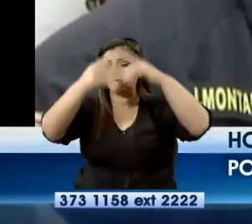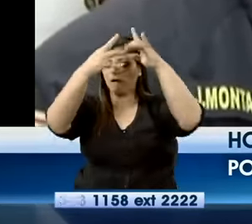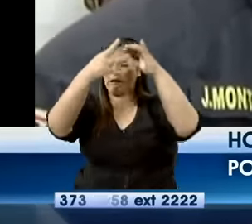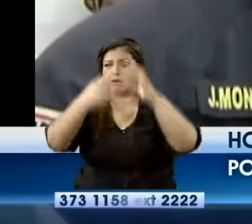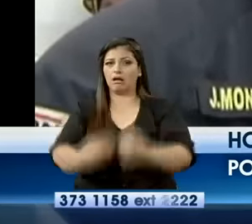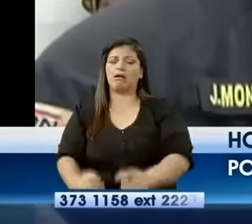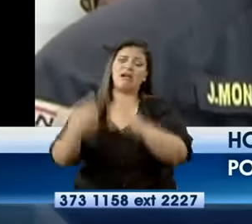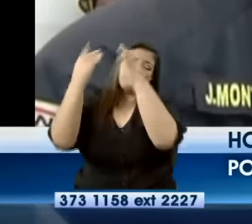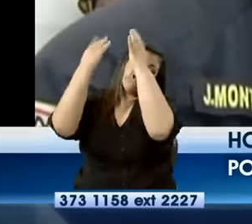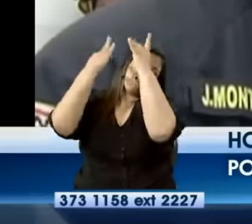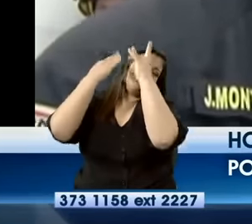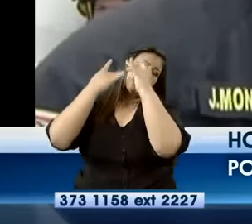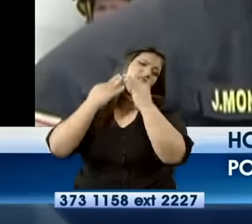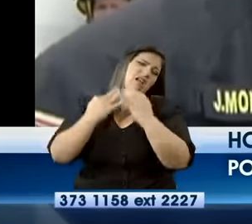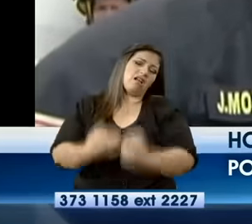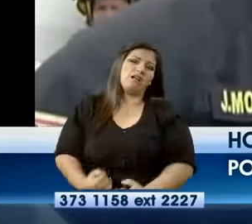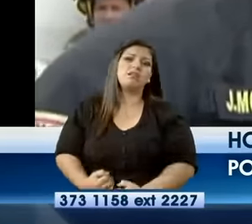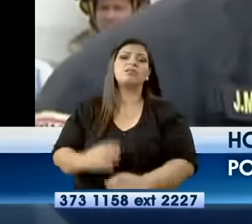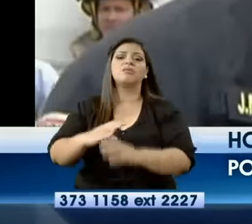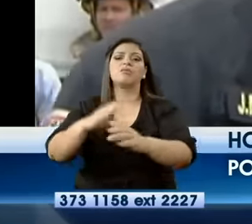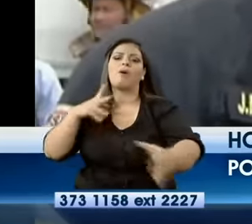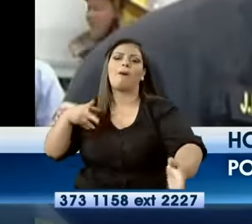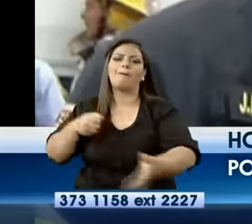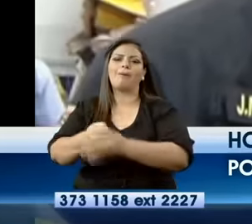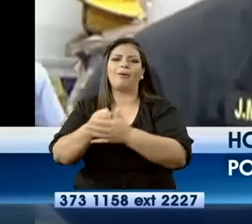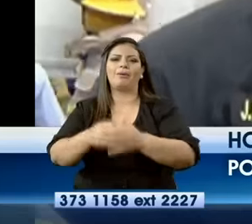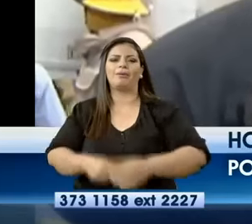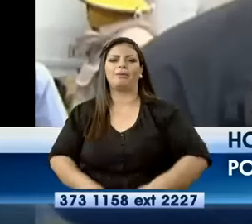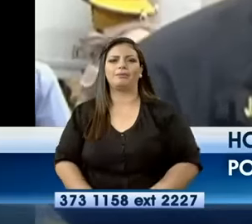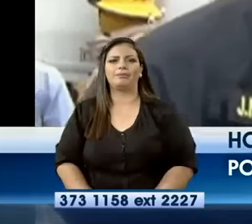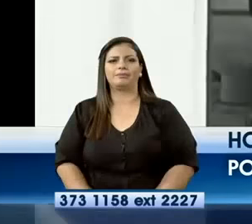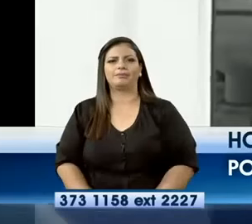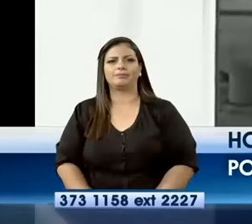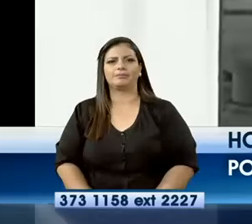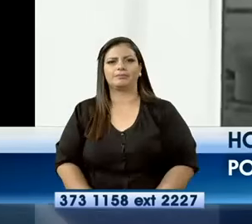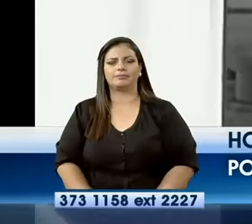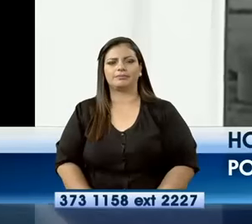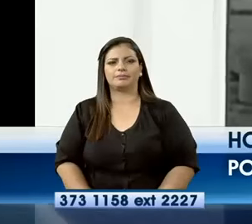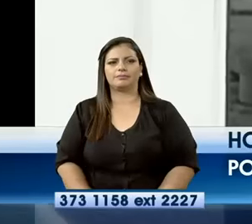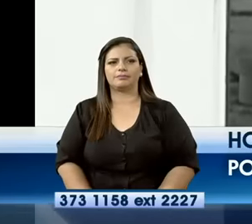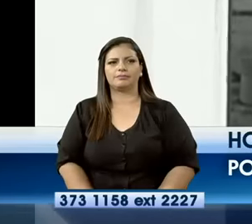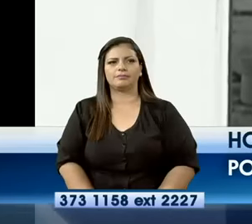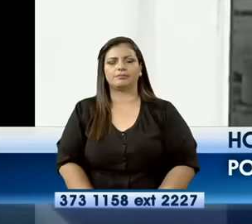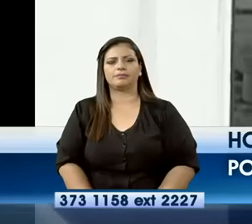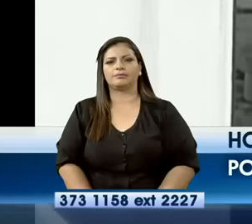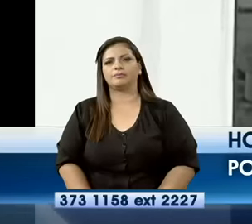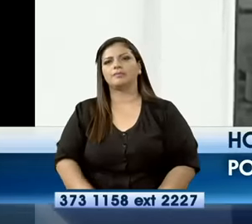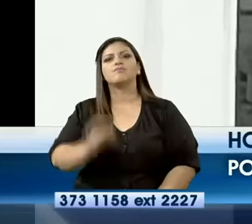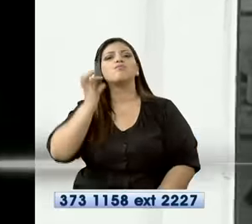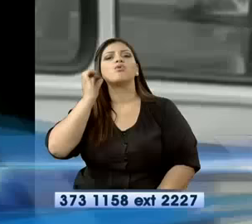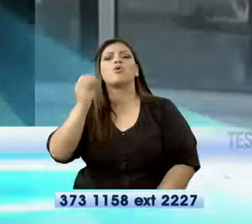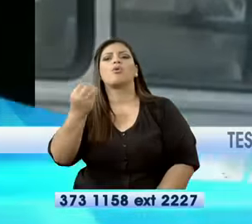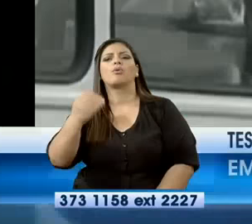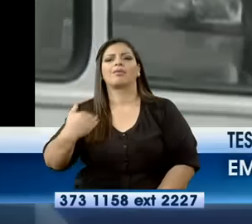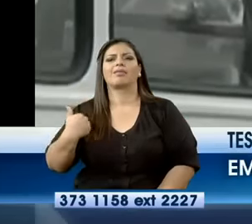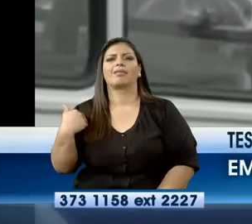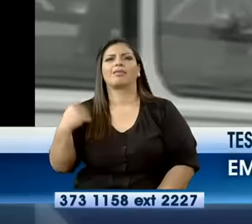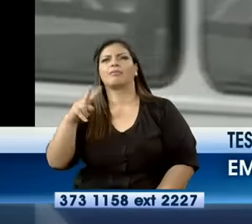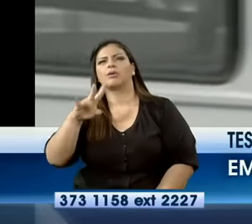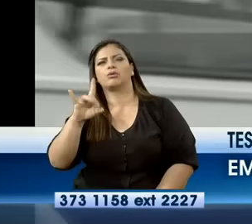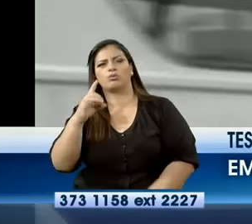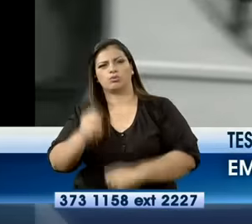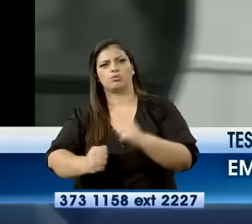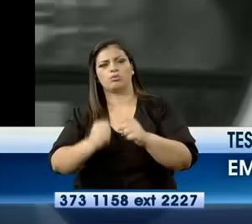concreto y los bloques que estaban haciendo parte de este cerramiento. Mientras tanto, una joven de 28 años en estado de